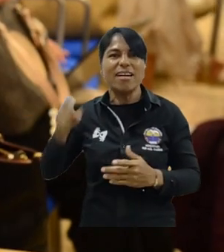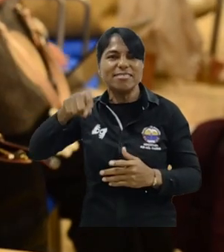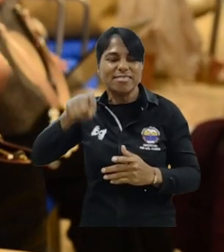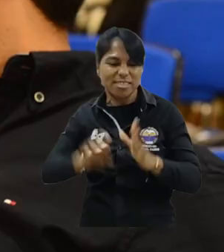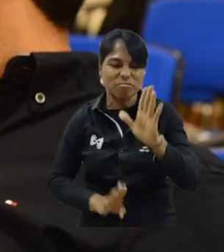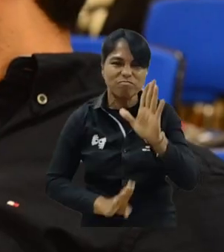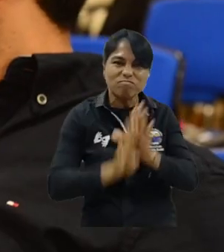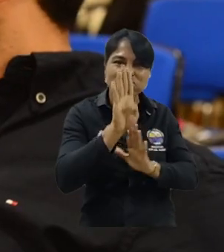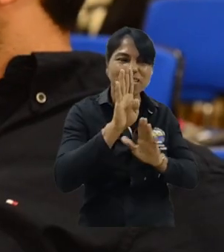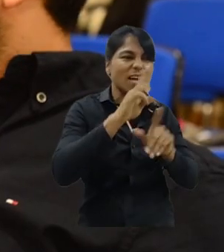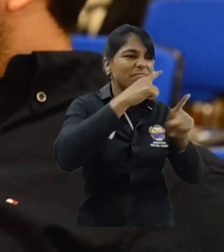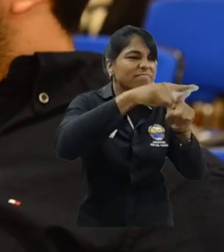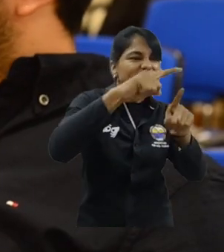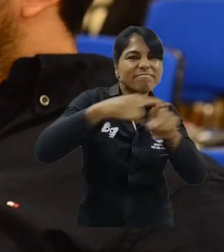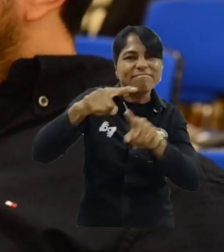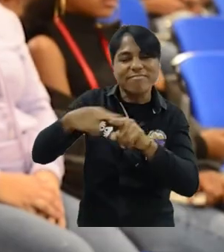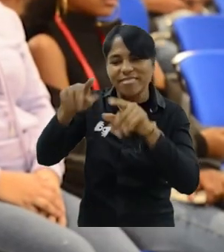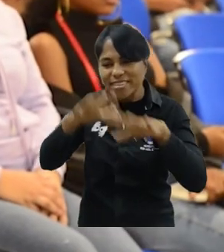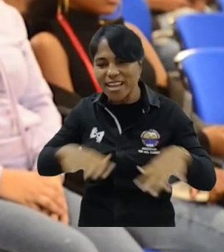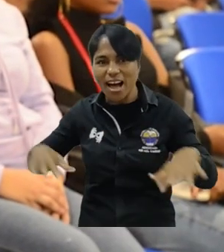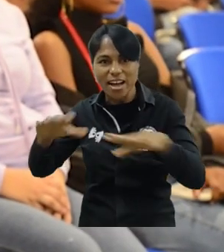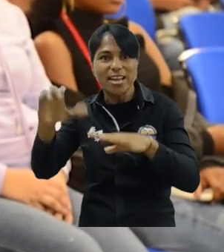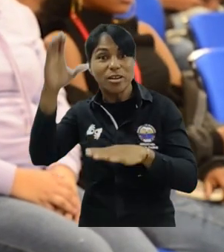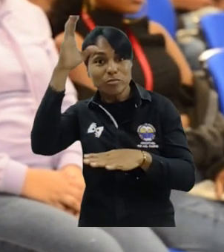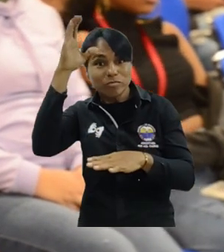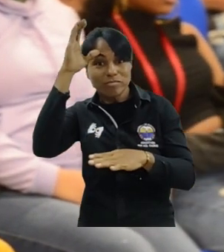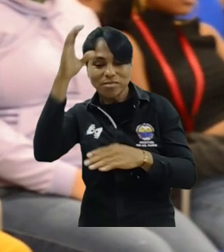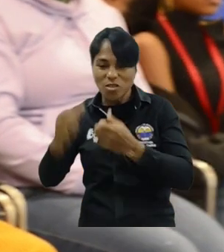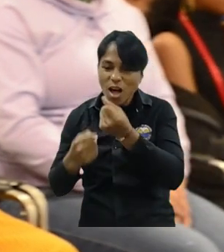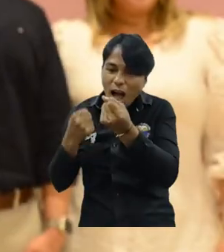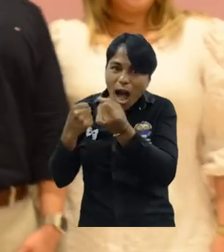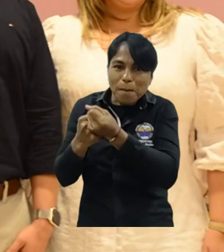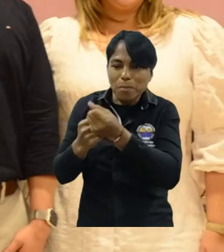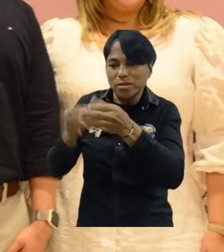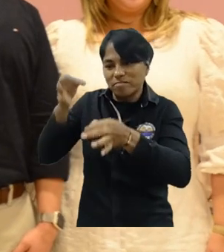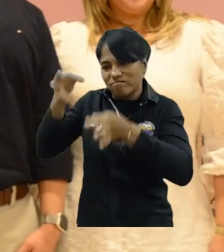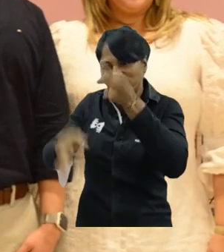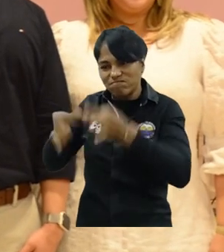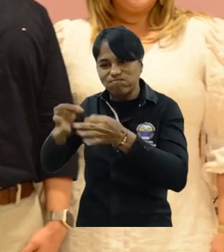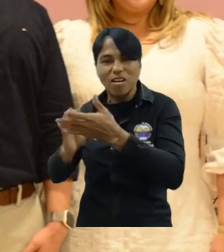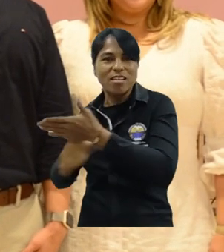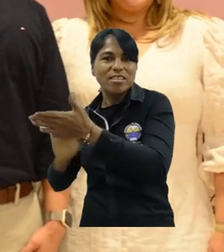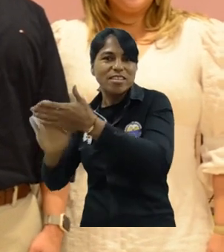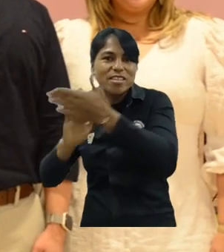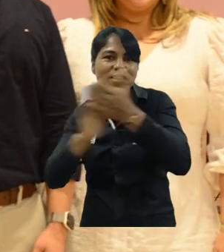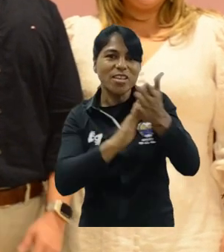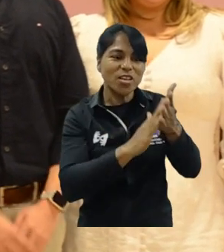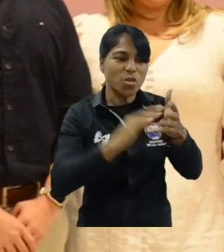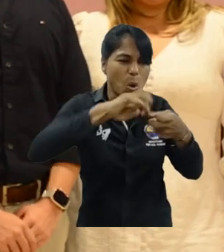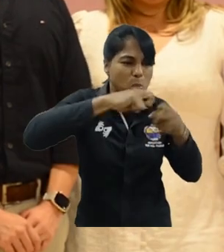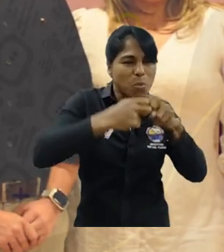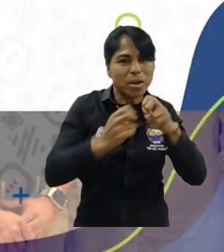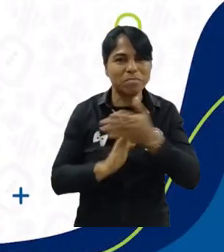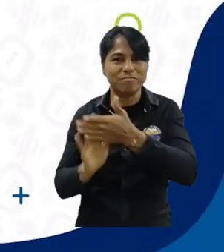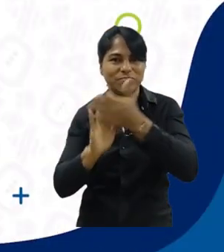ejercicio de la abogacía y de otras áreas del conocimiento que apoyarían la gestión de la conciliación como un método de solución de